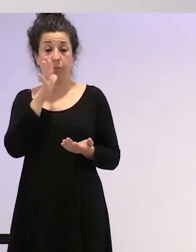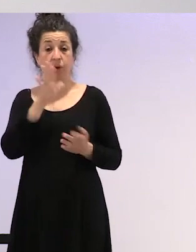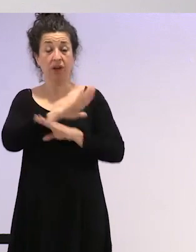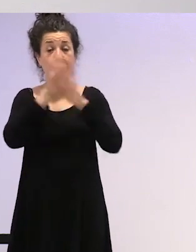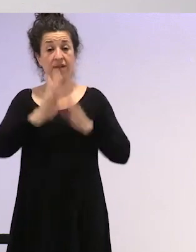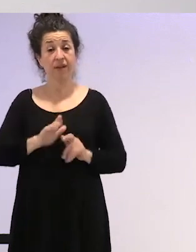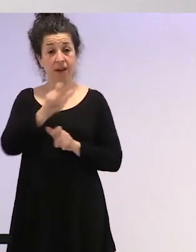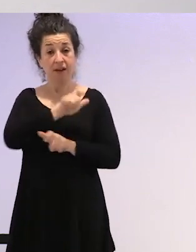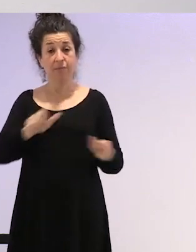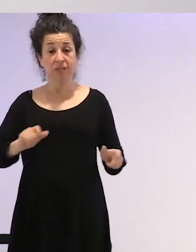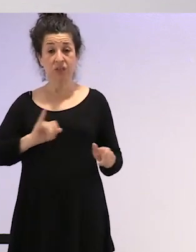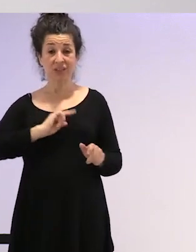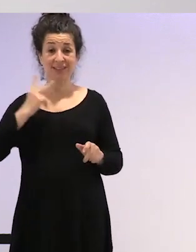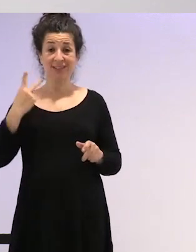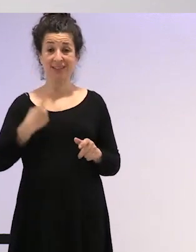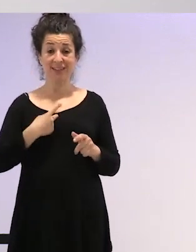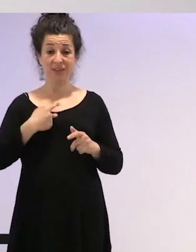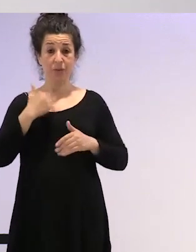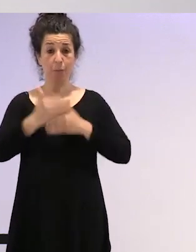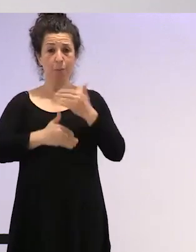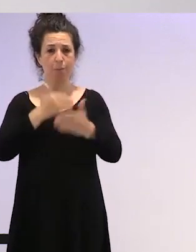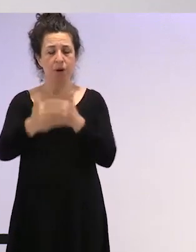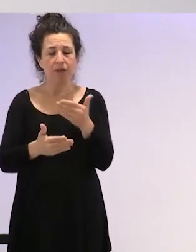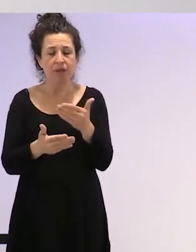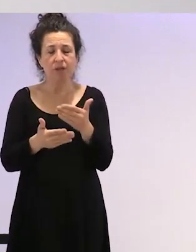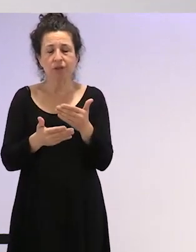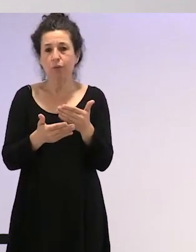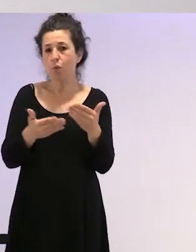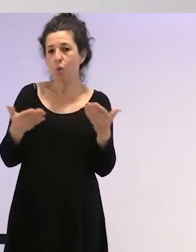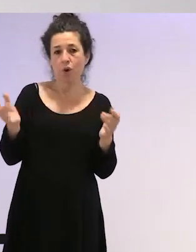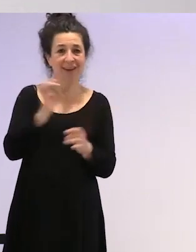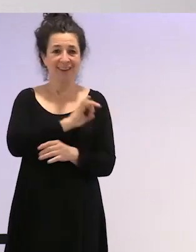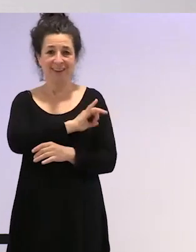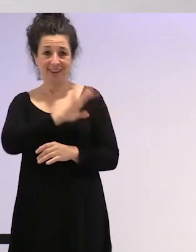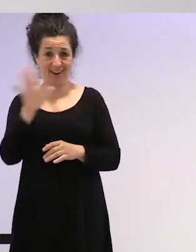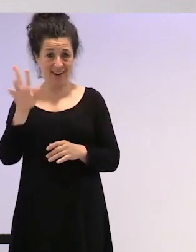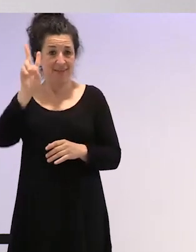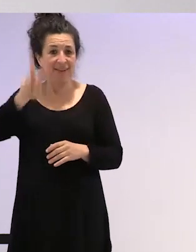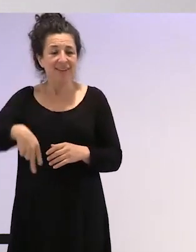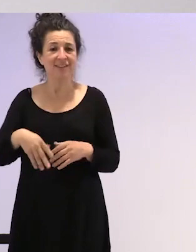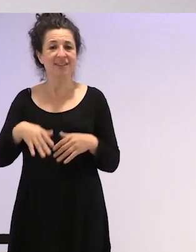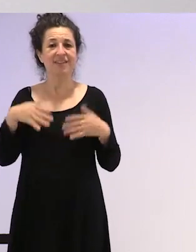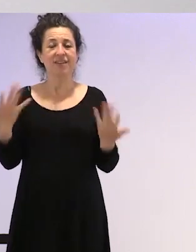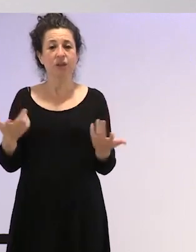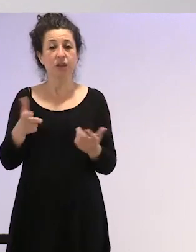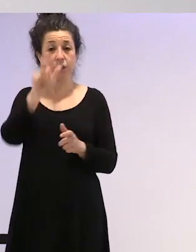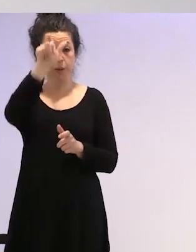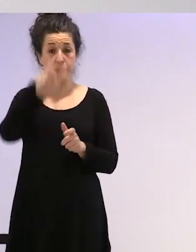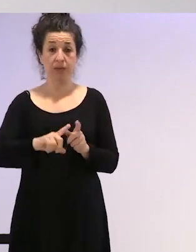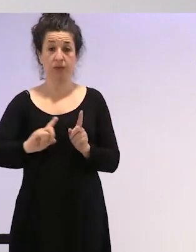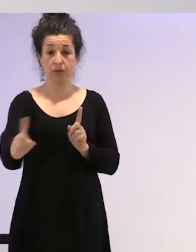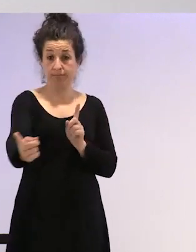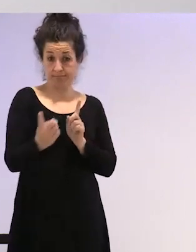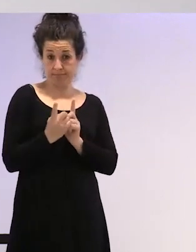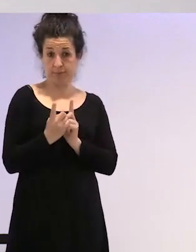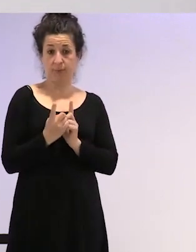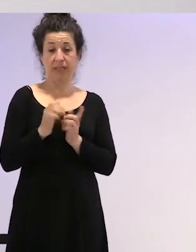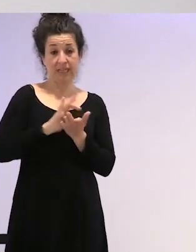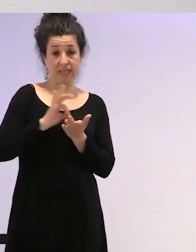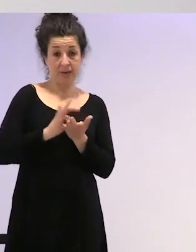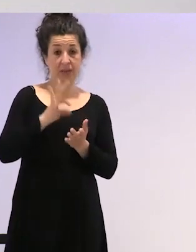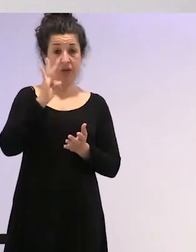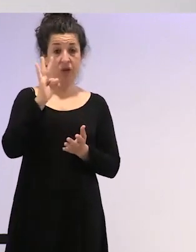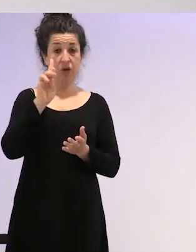hacen las personas trans son procesos increíbles, o sea, cuando la persona acude, por ejemplo, al range, lleva